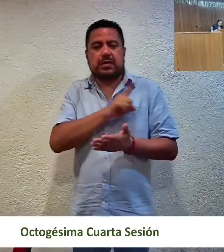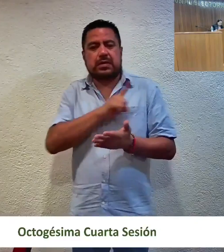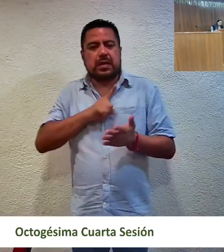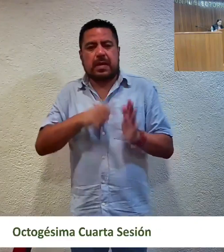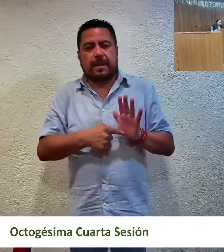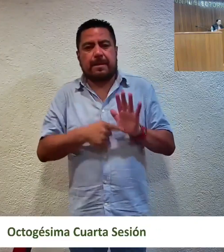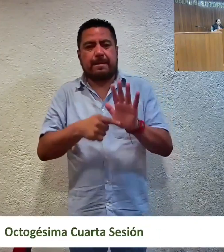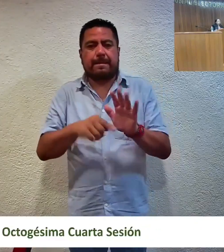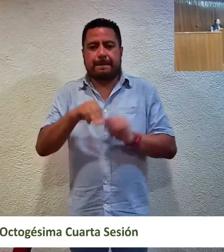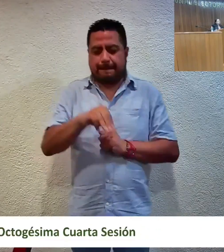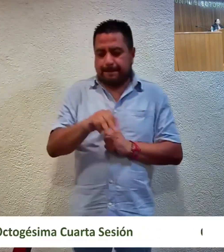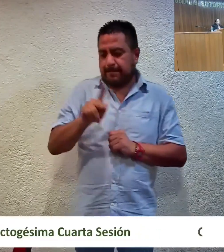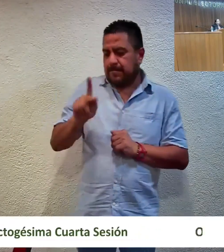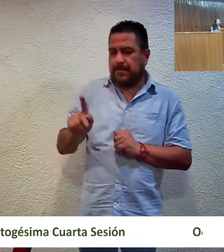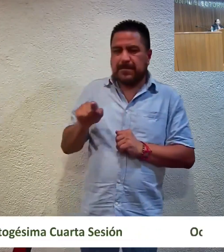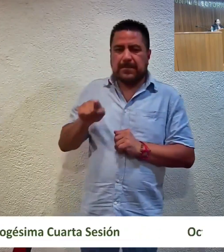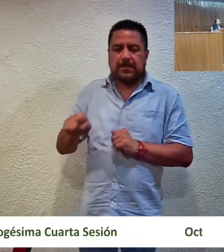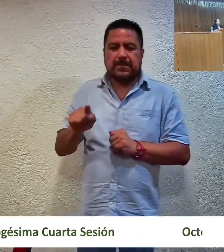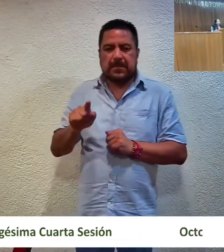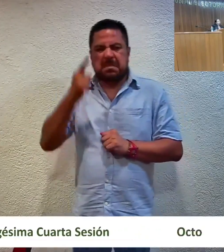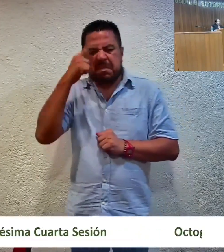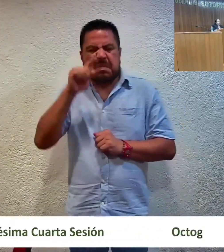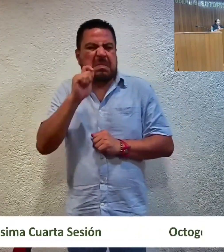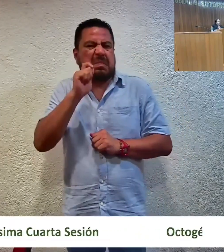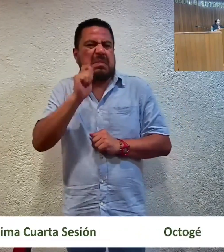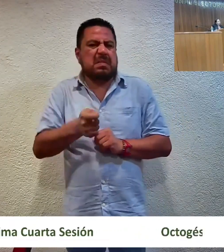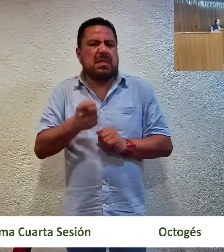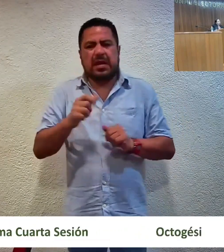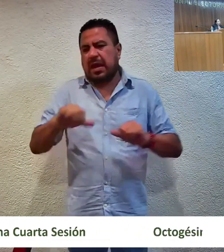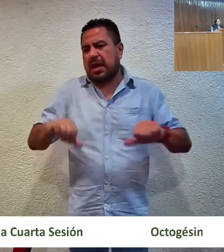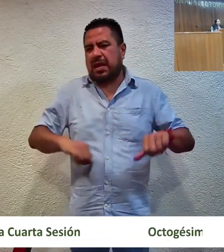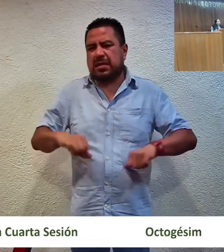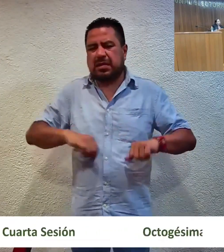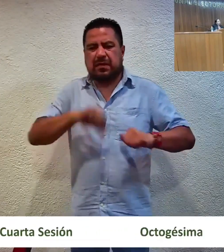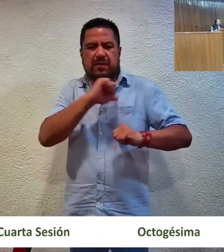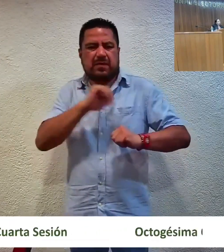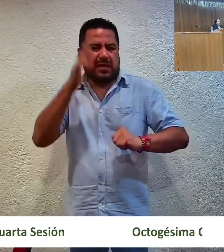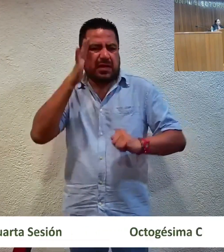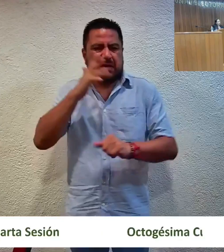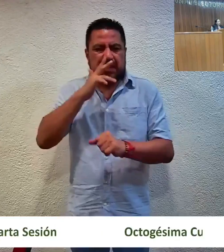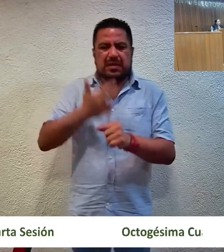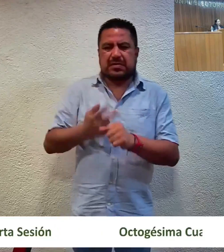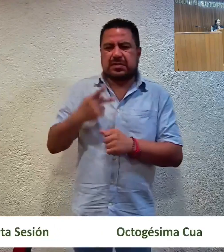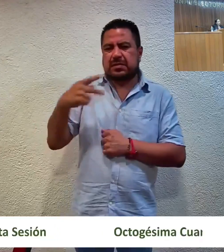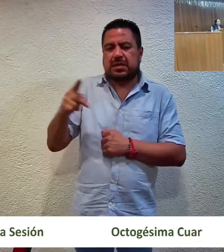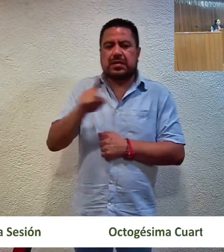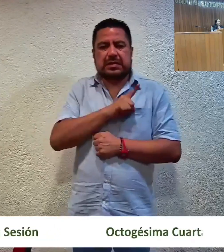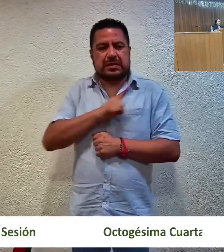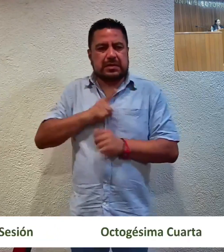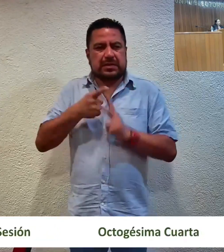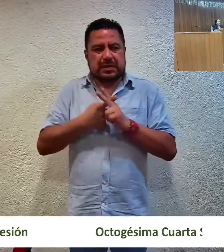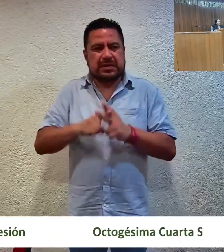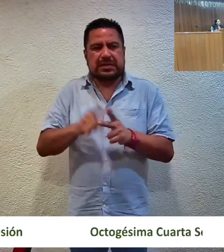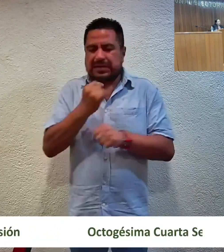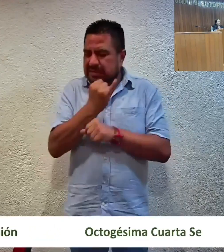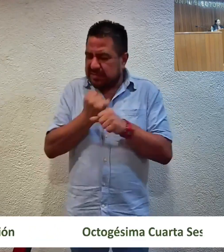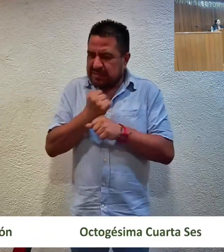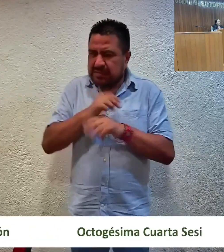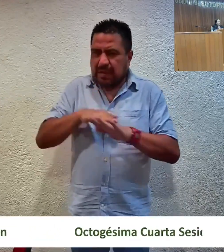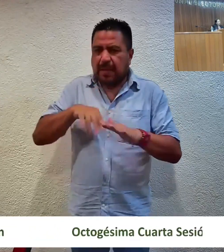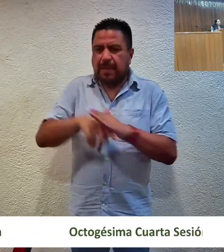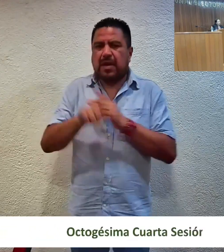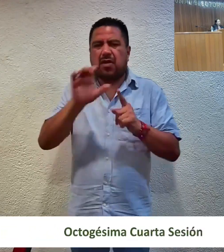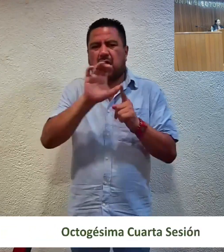gente del Ministerio Público para efectos de que, en ejercicio de sus atribuciones, inicia la investigación correspondiente por la posible